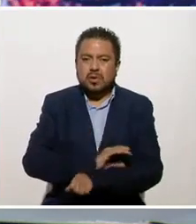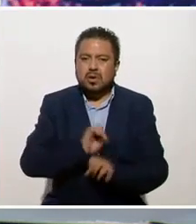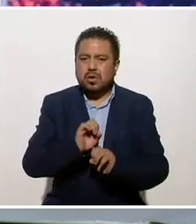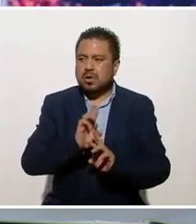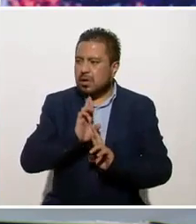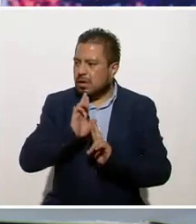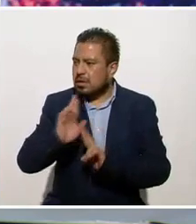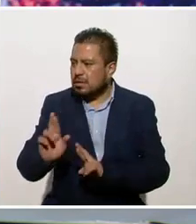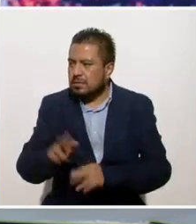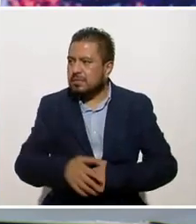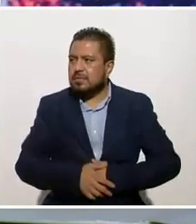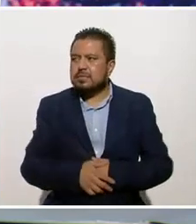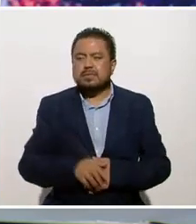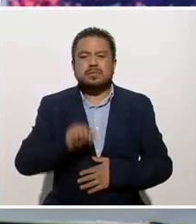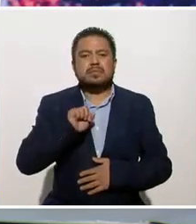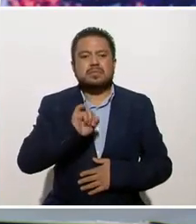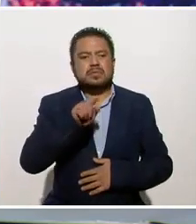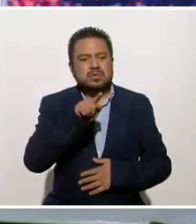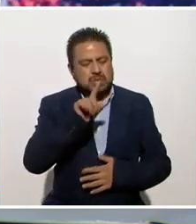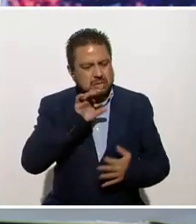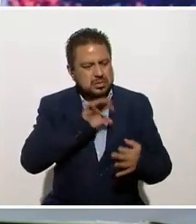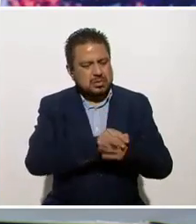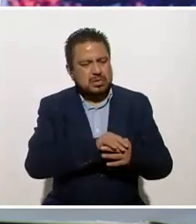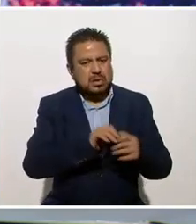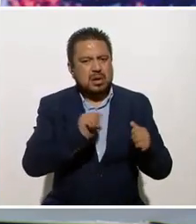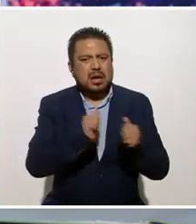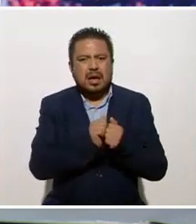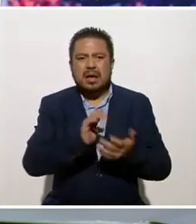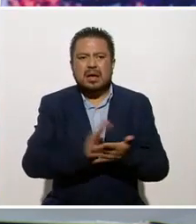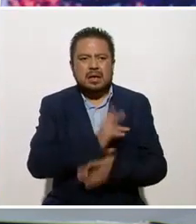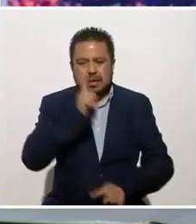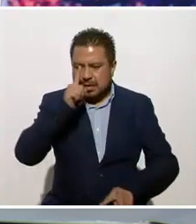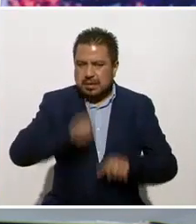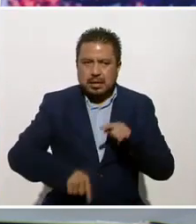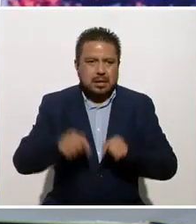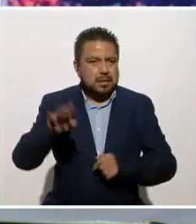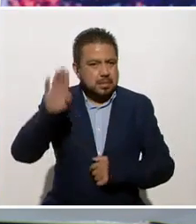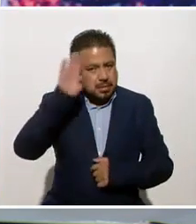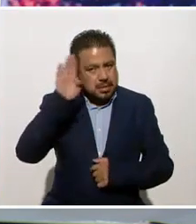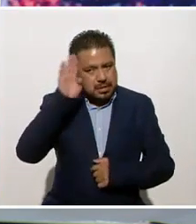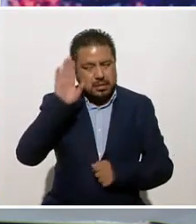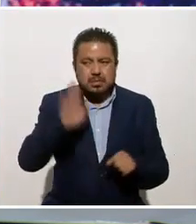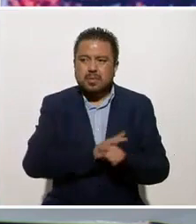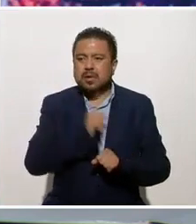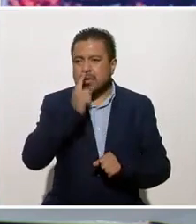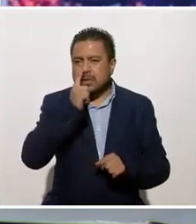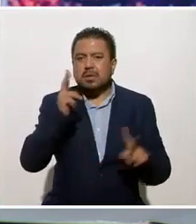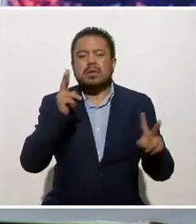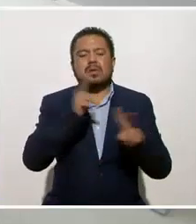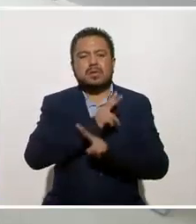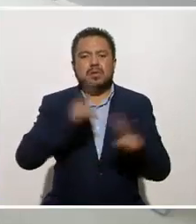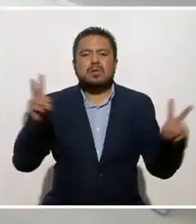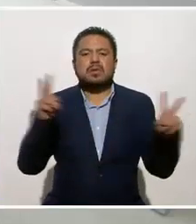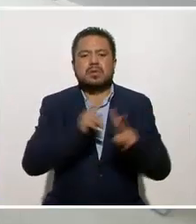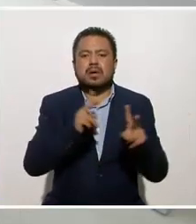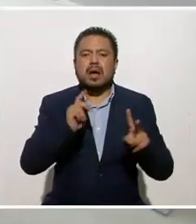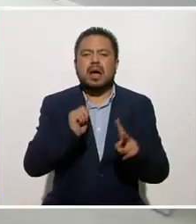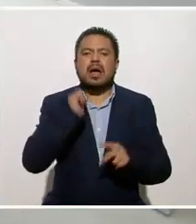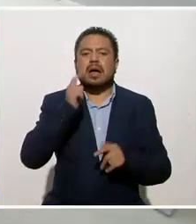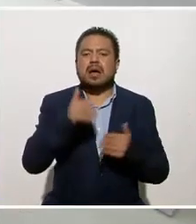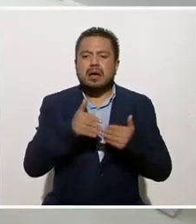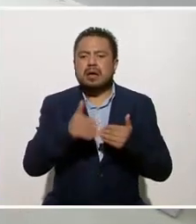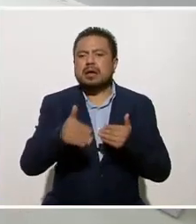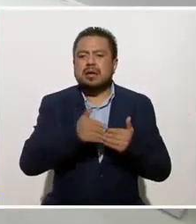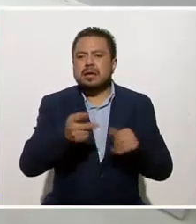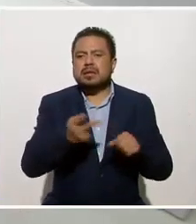reacciones. Entonces, si tú te enrolas y además cortas los pensamientos porque estás respirando. En alguna ocasión